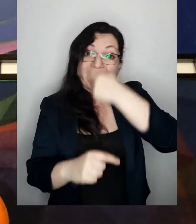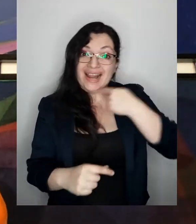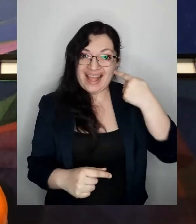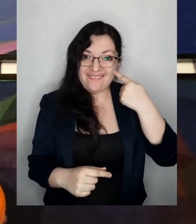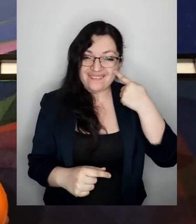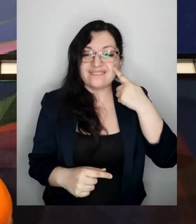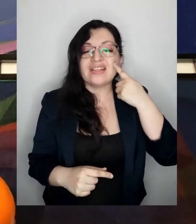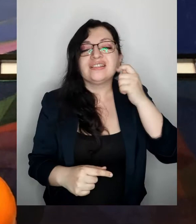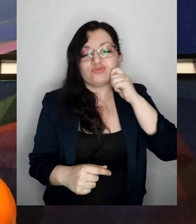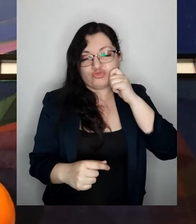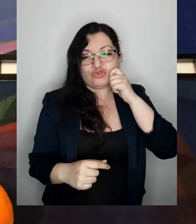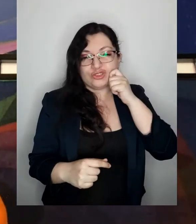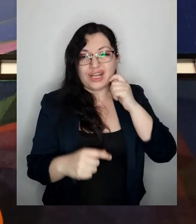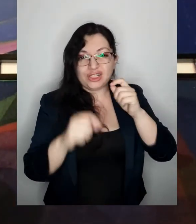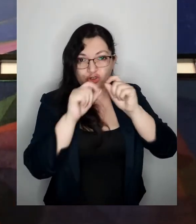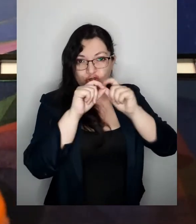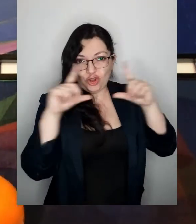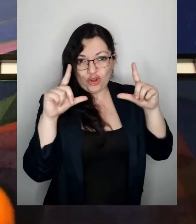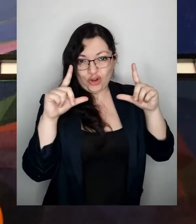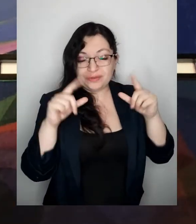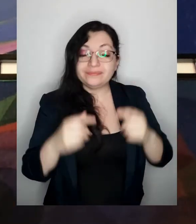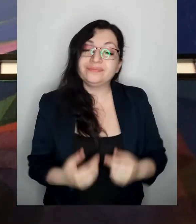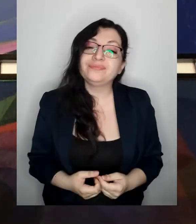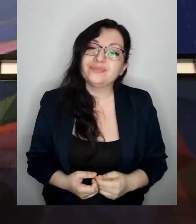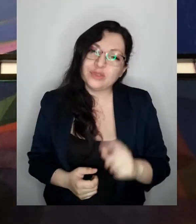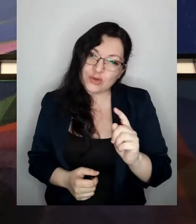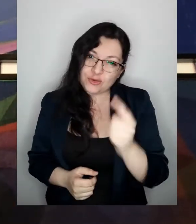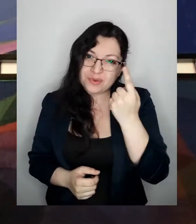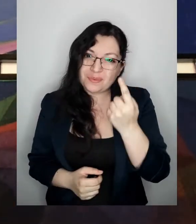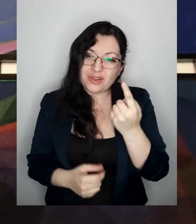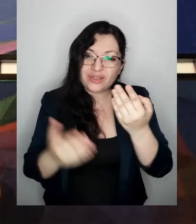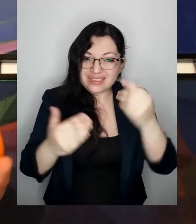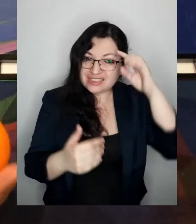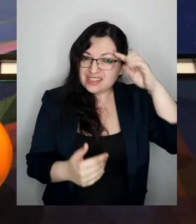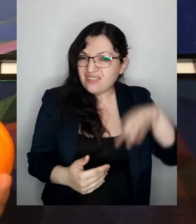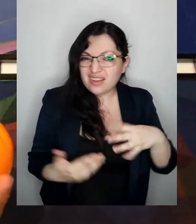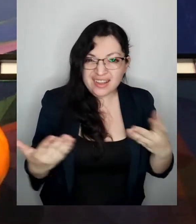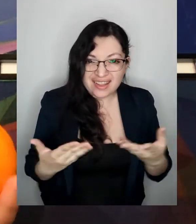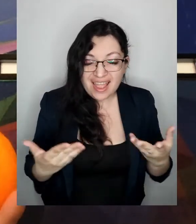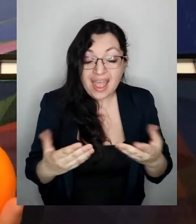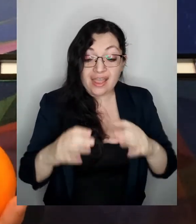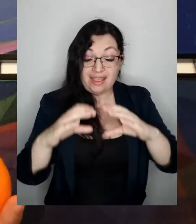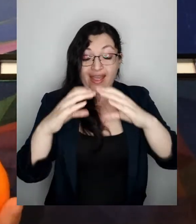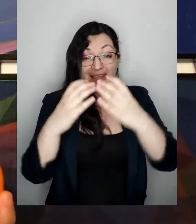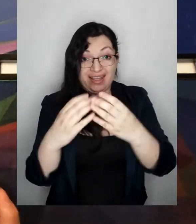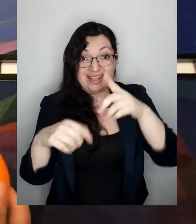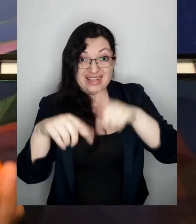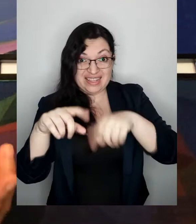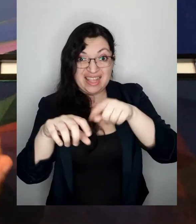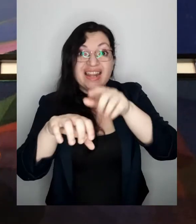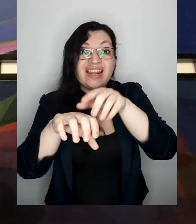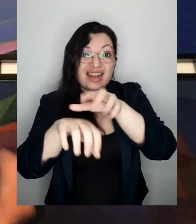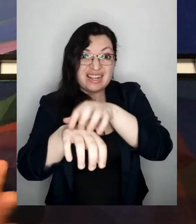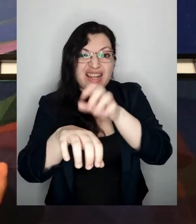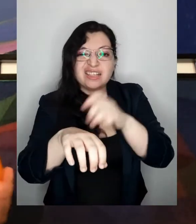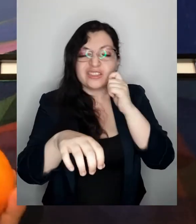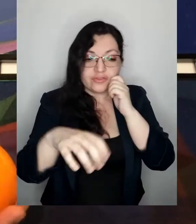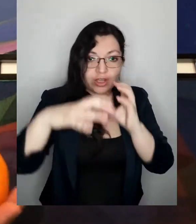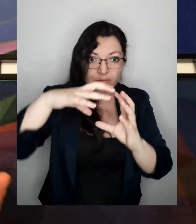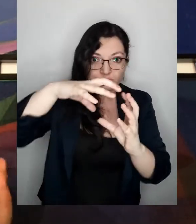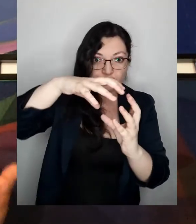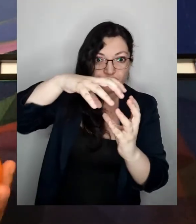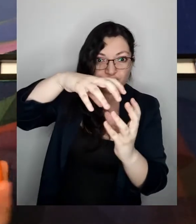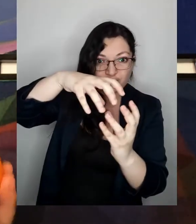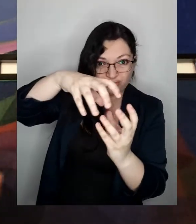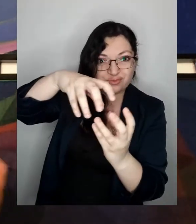como si fuese el sol lo primero que hay que saber es que la tierra la naranja está dando vueltas sobre sí misma